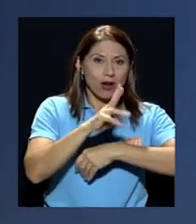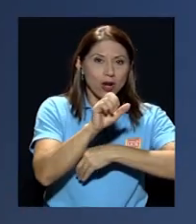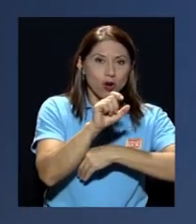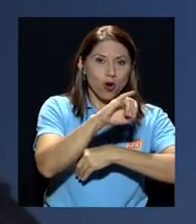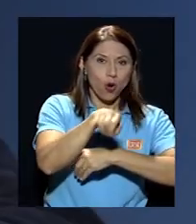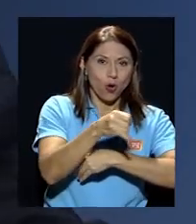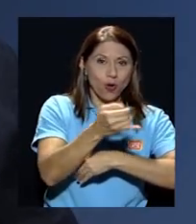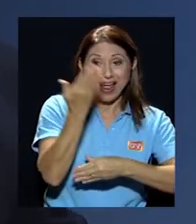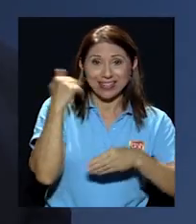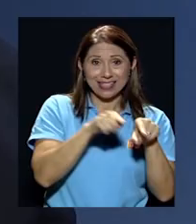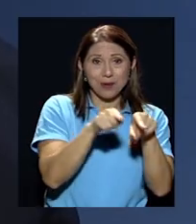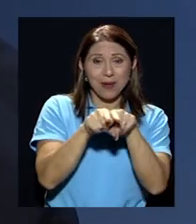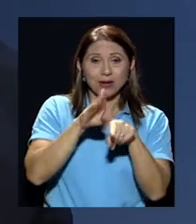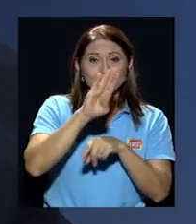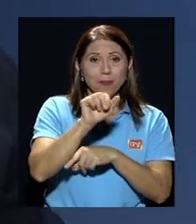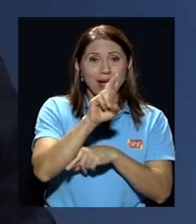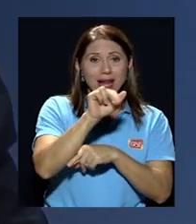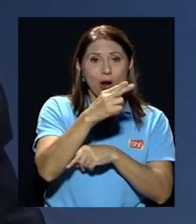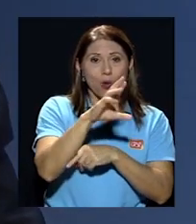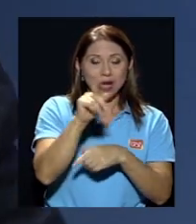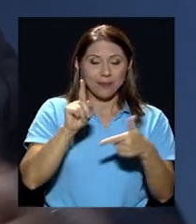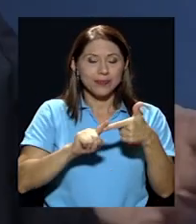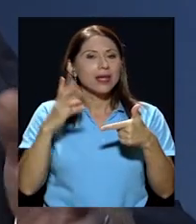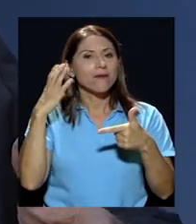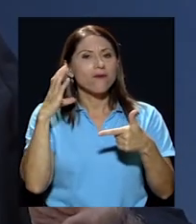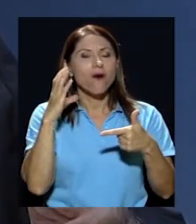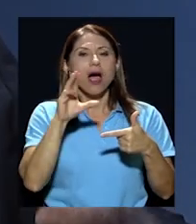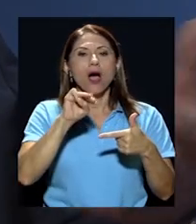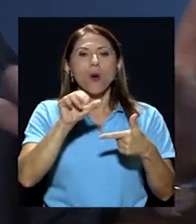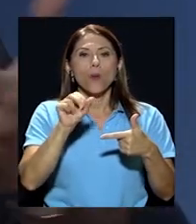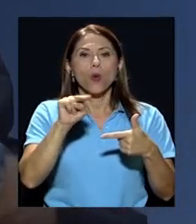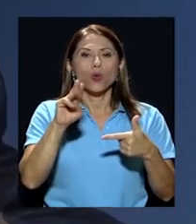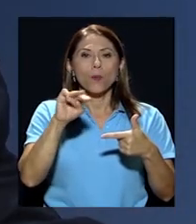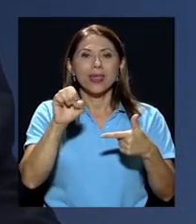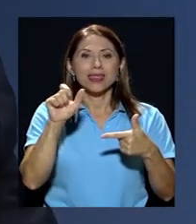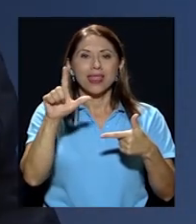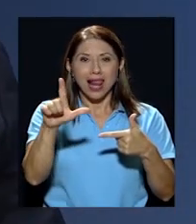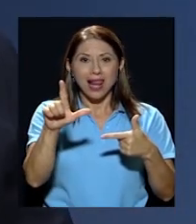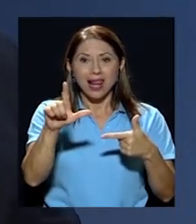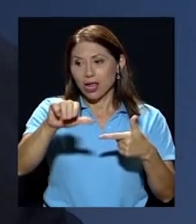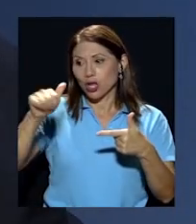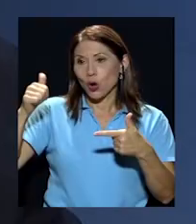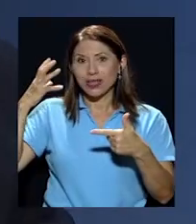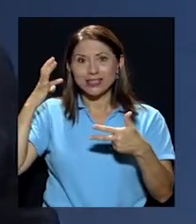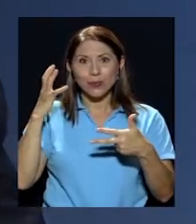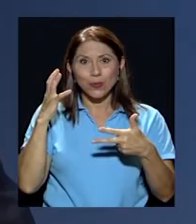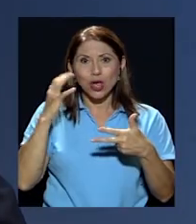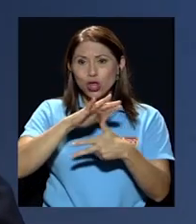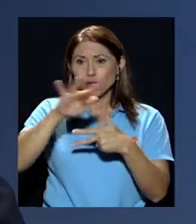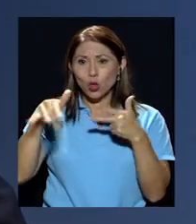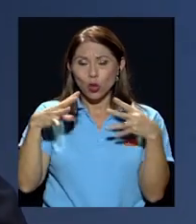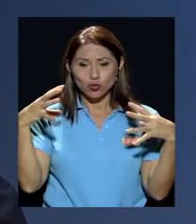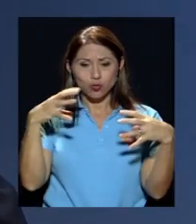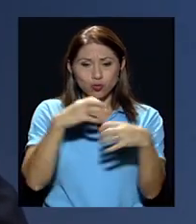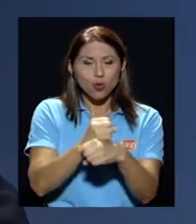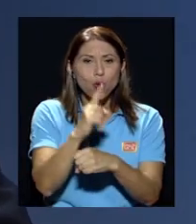cogió radio monumental y otras estaciones de radio y las concentró en una sola estación de